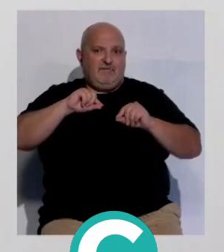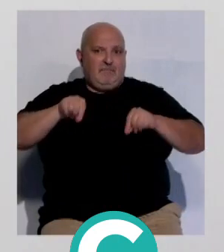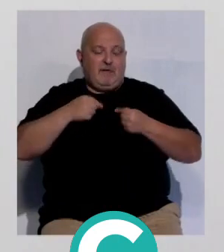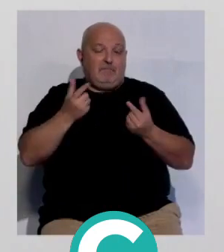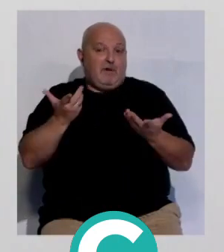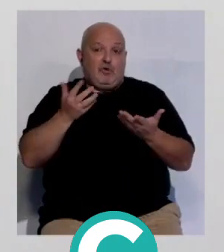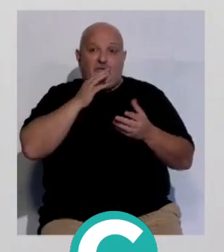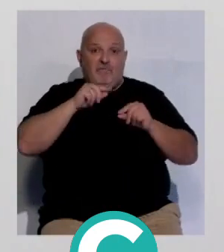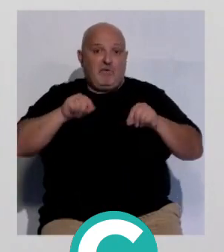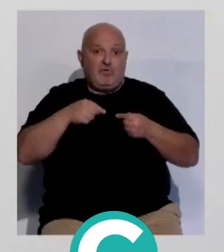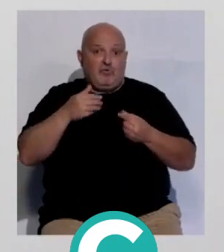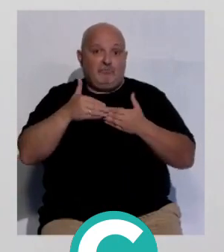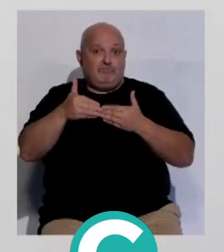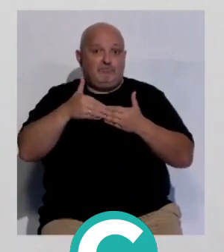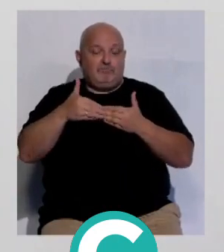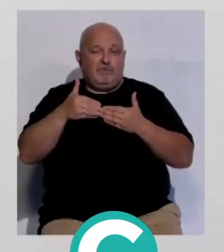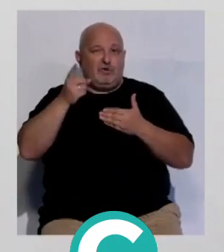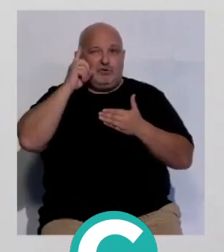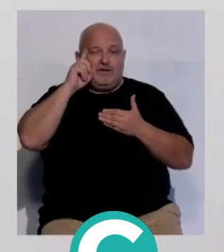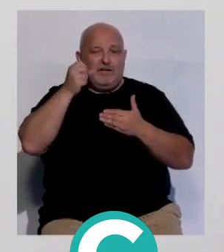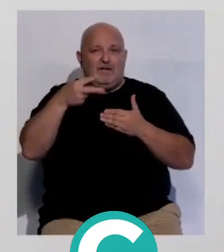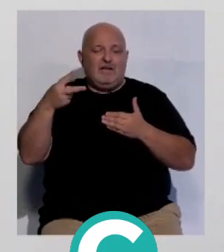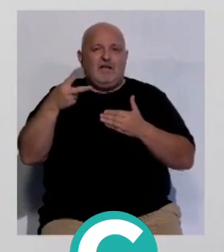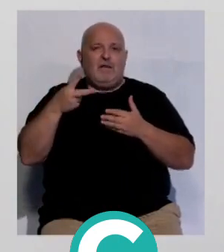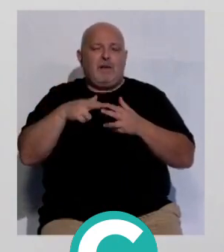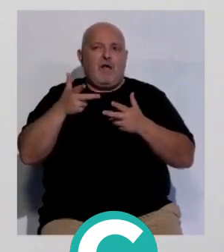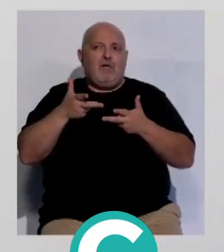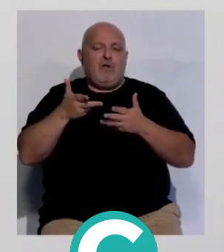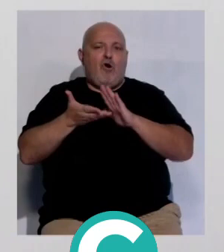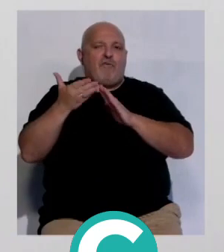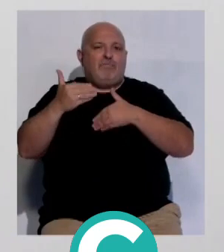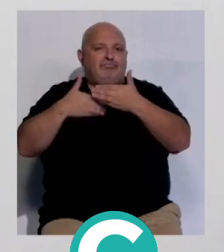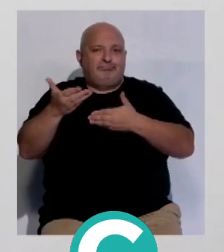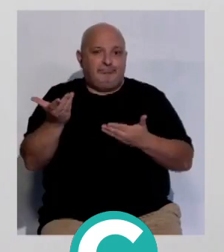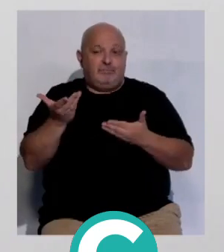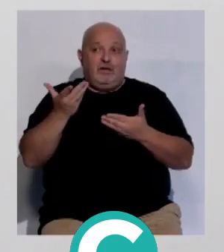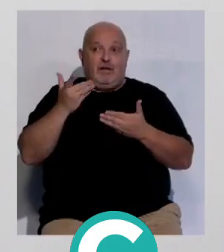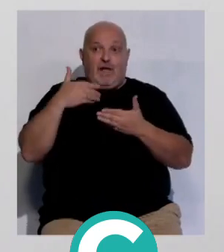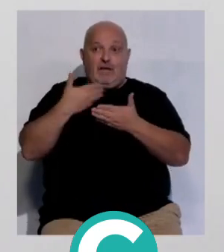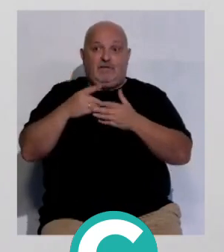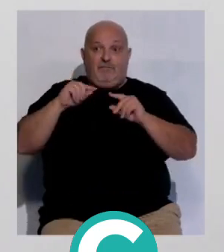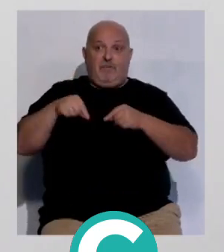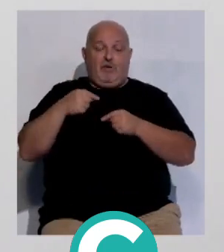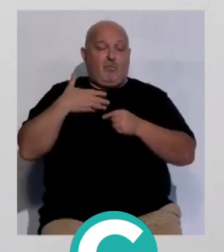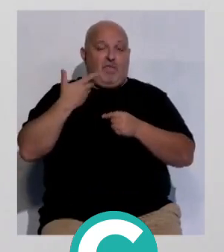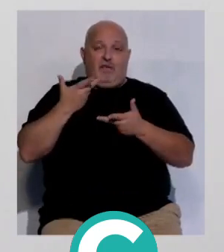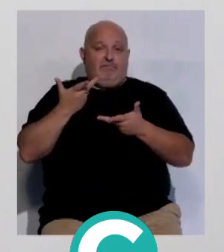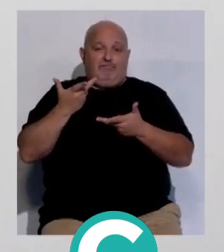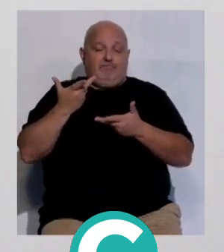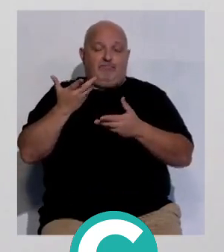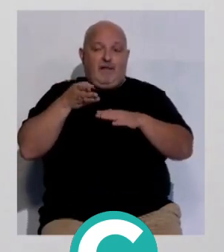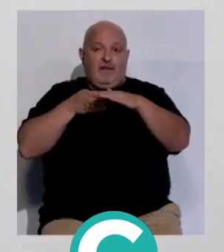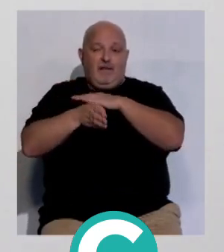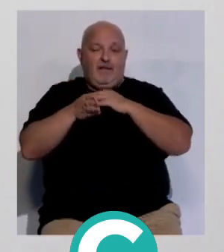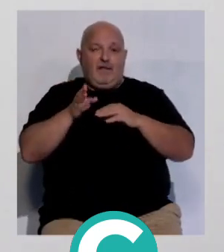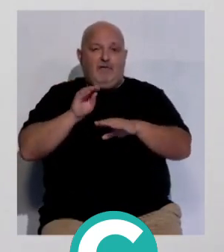pero hasta que no se firme ese convenio no se podrá licitar la obra y hasta que no se licite la obra no se podrá entrar